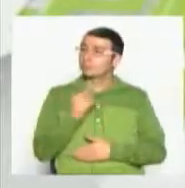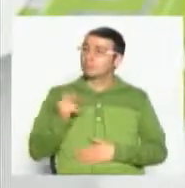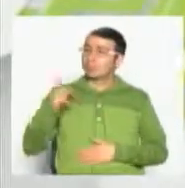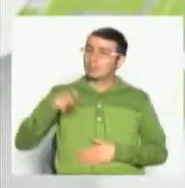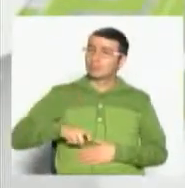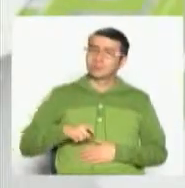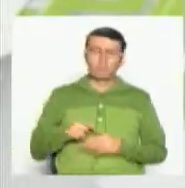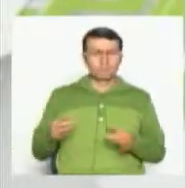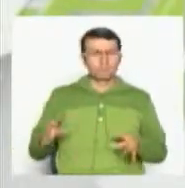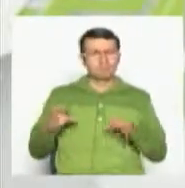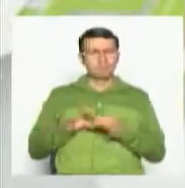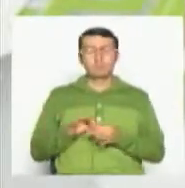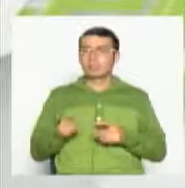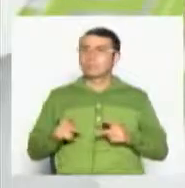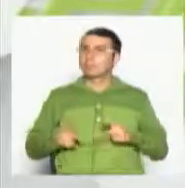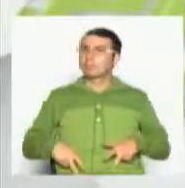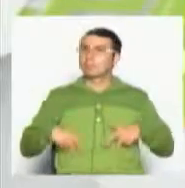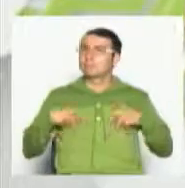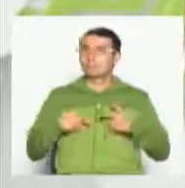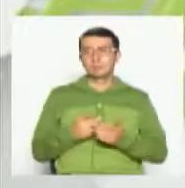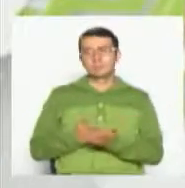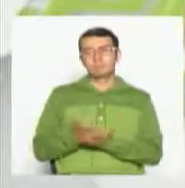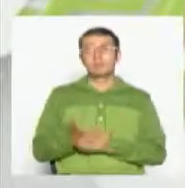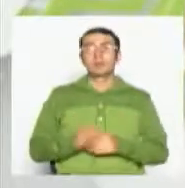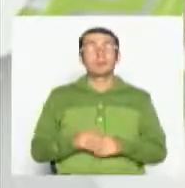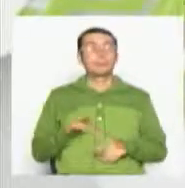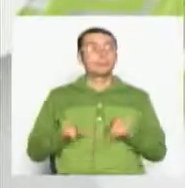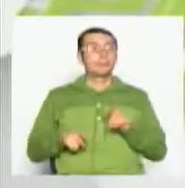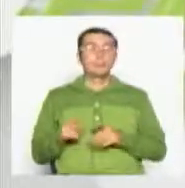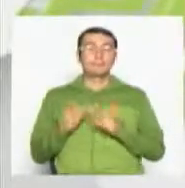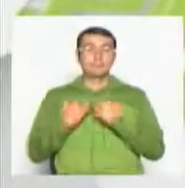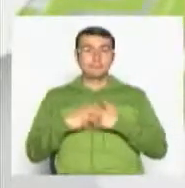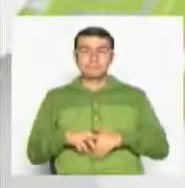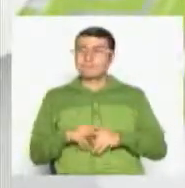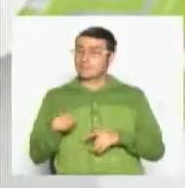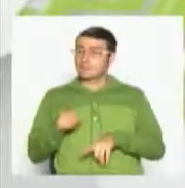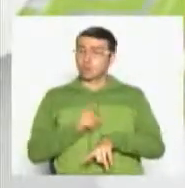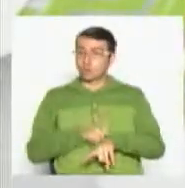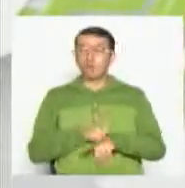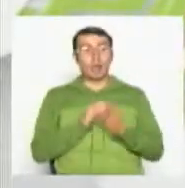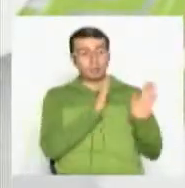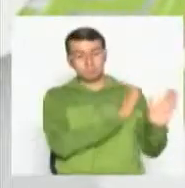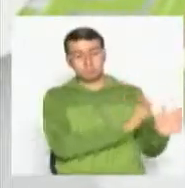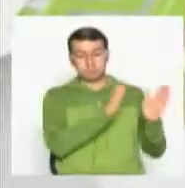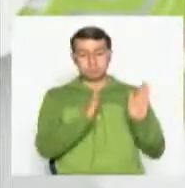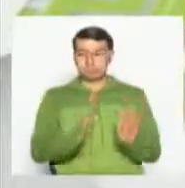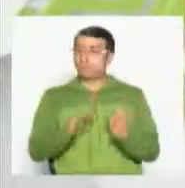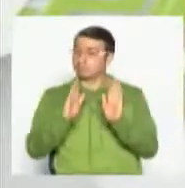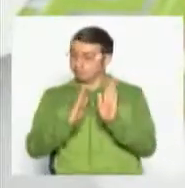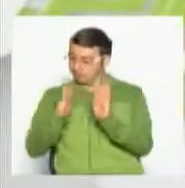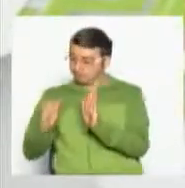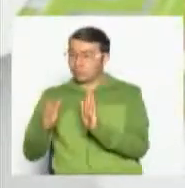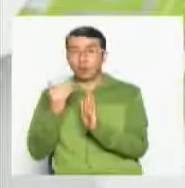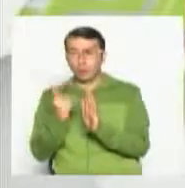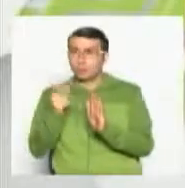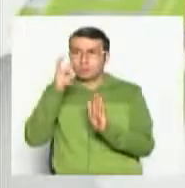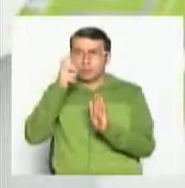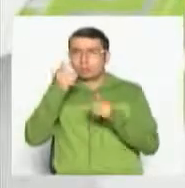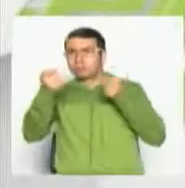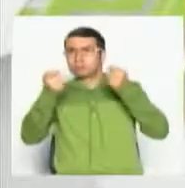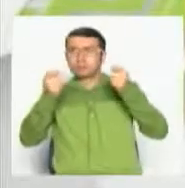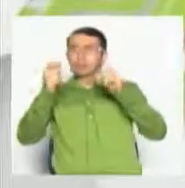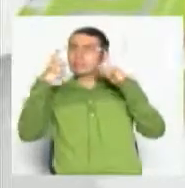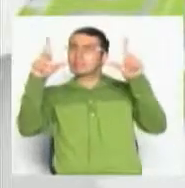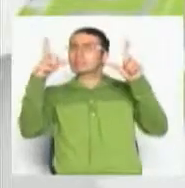para adaptarnos a nuestra vida cotidiana? Pues sabemos que muchas empresas, pues cuadraban ciertos horarios para que sus empleados pudieran ver las transmisiones del